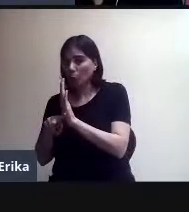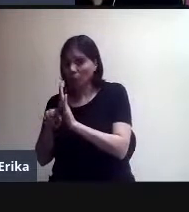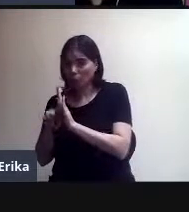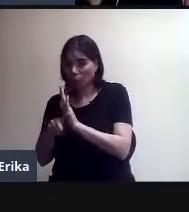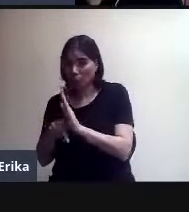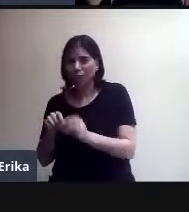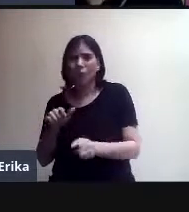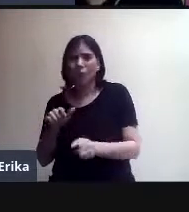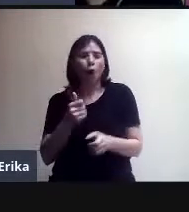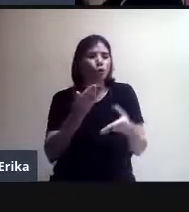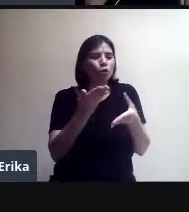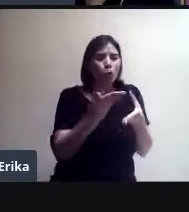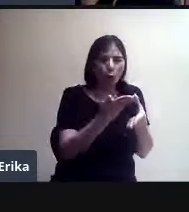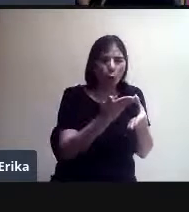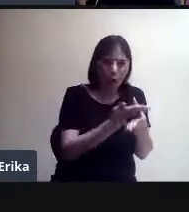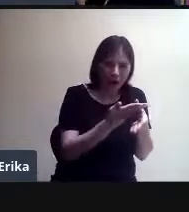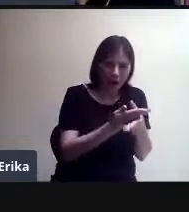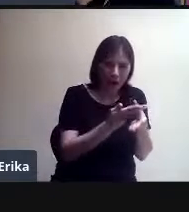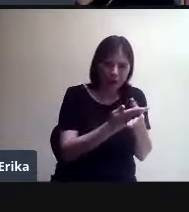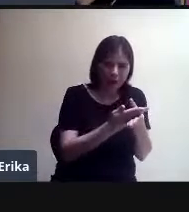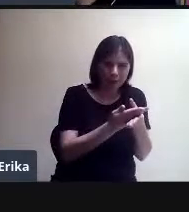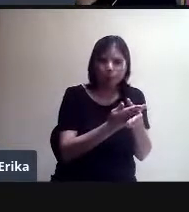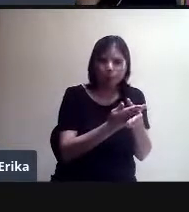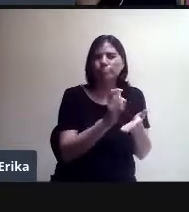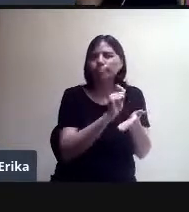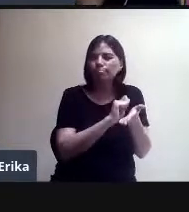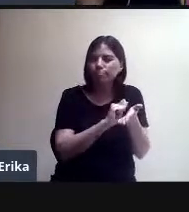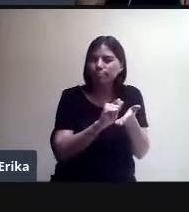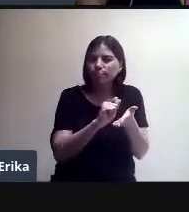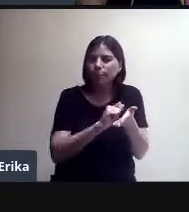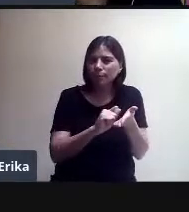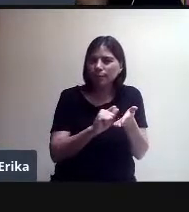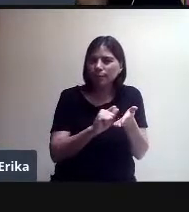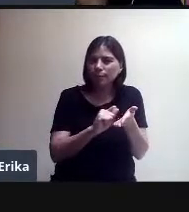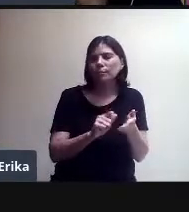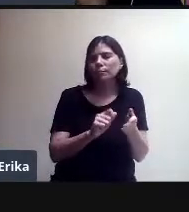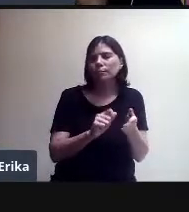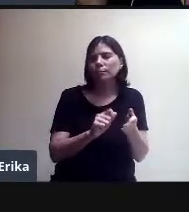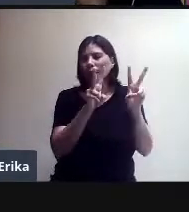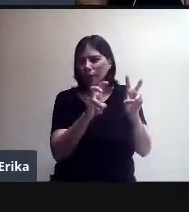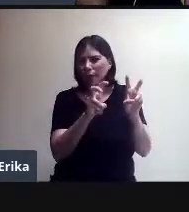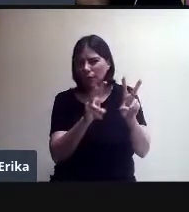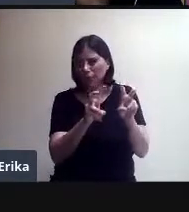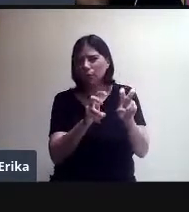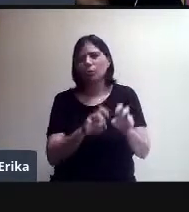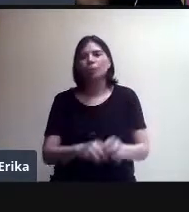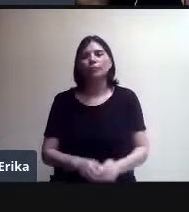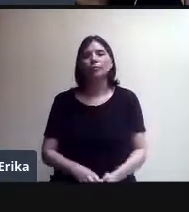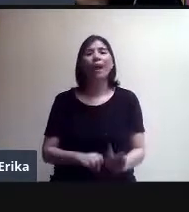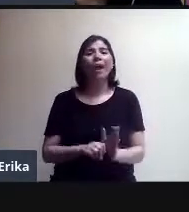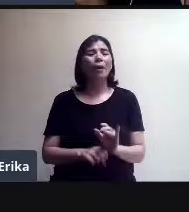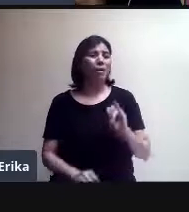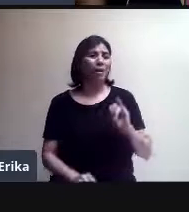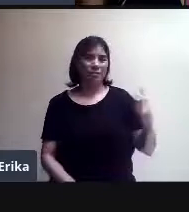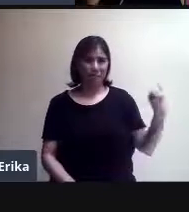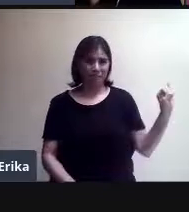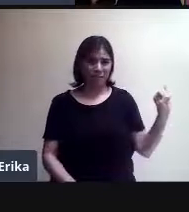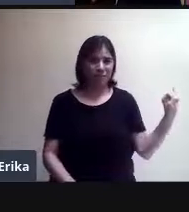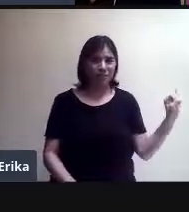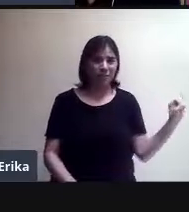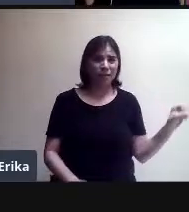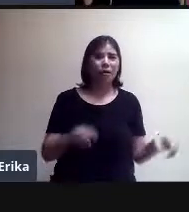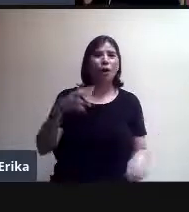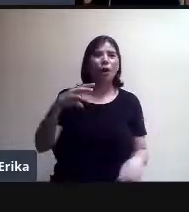misma carpeta con el mismo nombre, que es como ustedes pusieron. En este caso vemos que al lado izquierdo dice modelación de MIT para